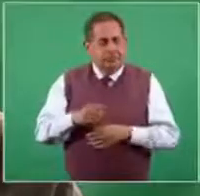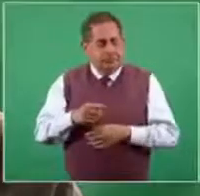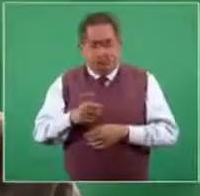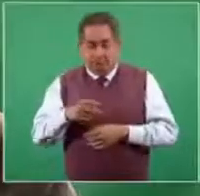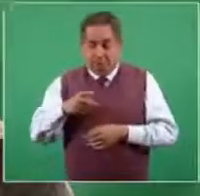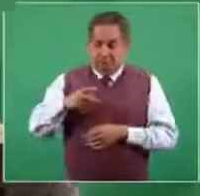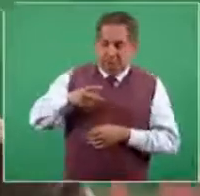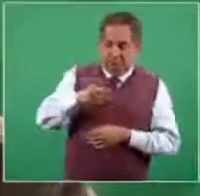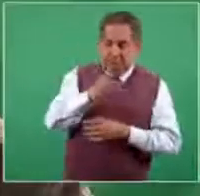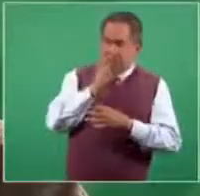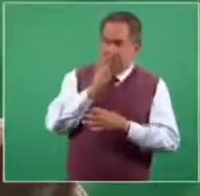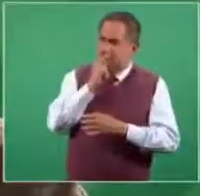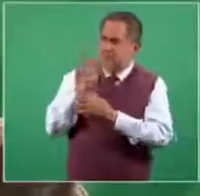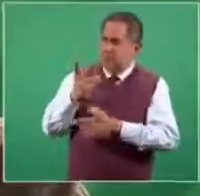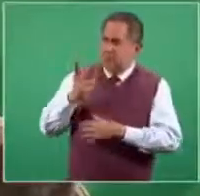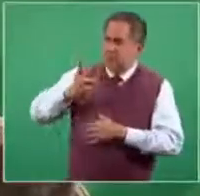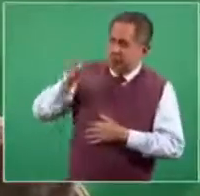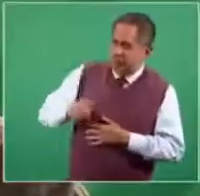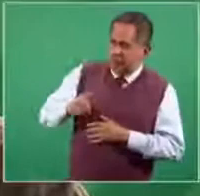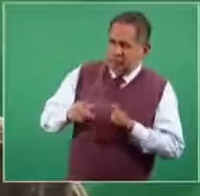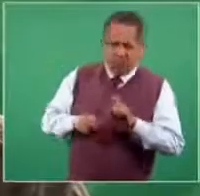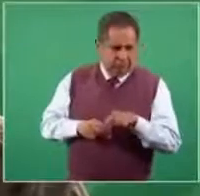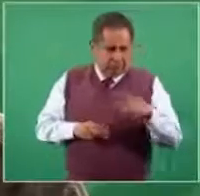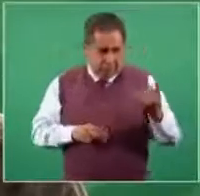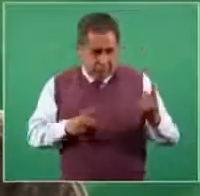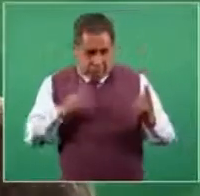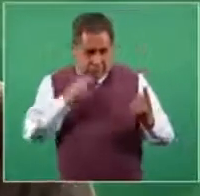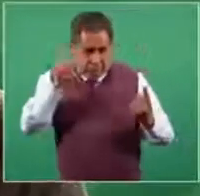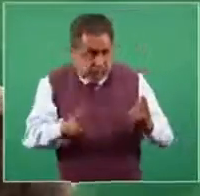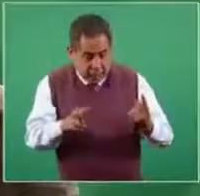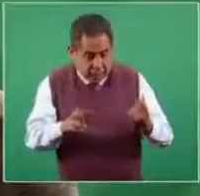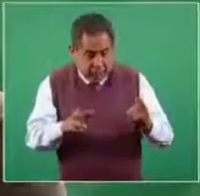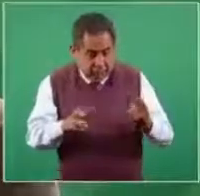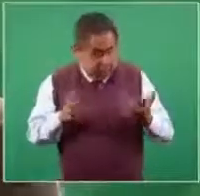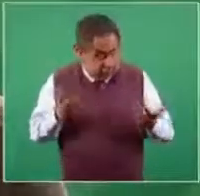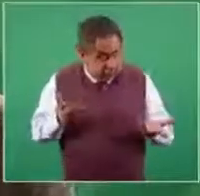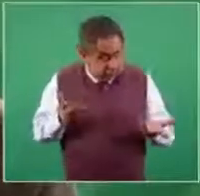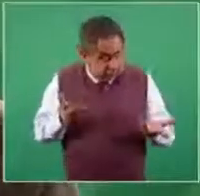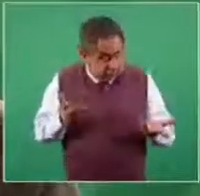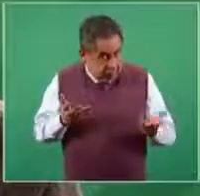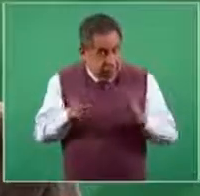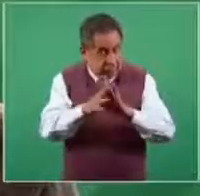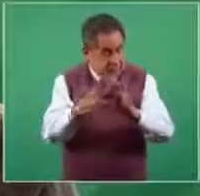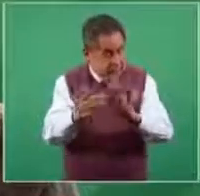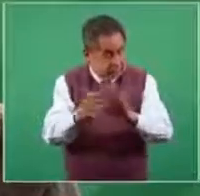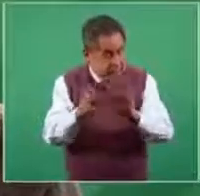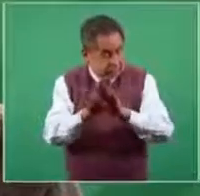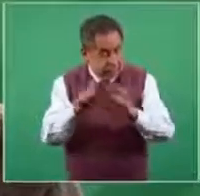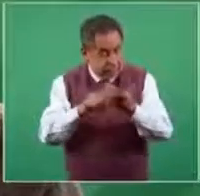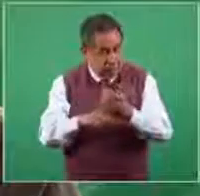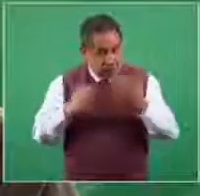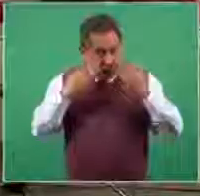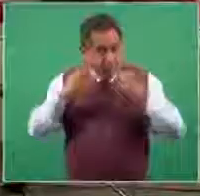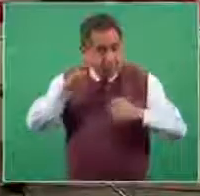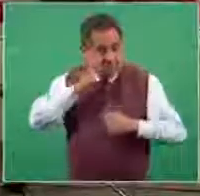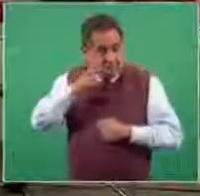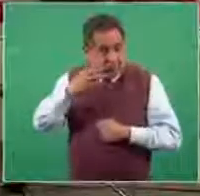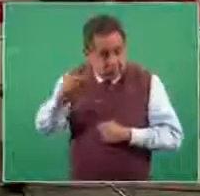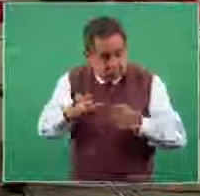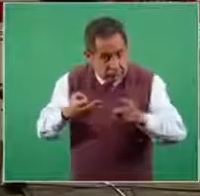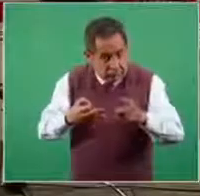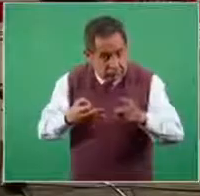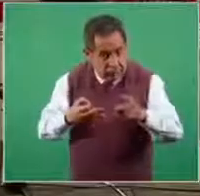como si lo demás no fuera real. Se refiere a explicar o comentar sobre la evidencia, sobre la eficacia.